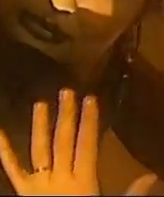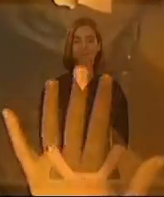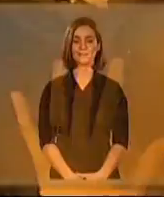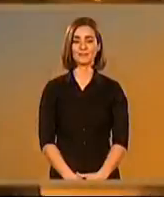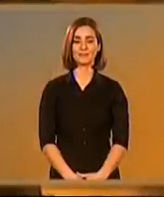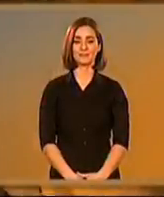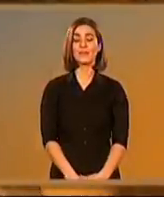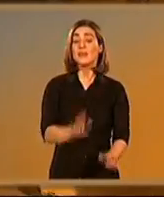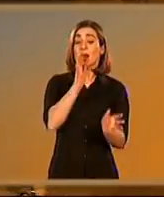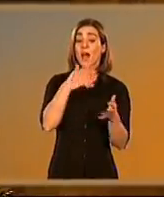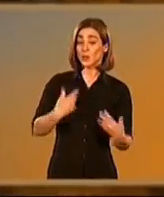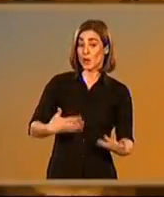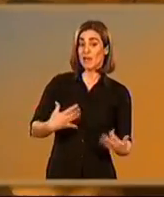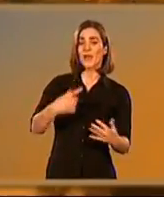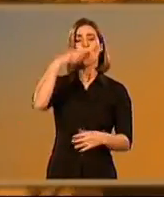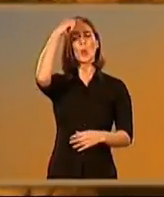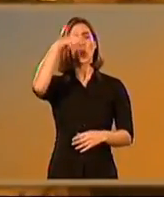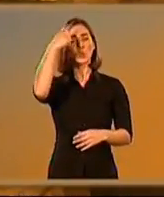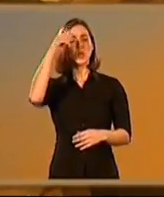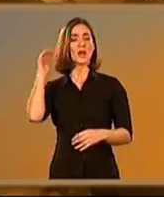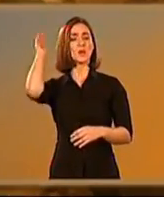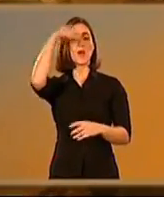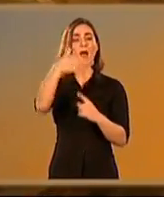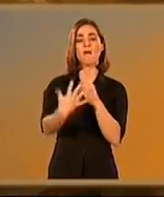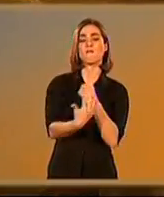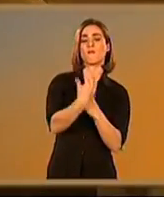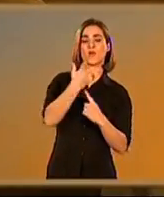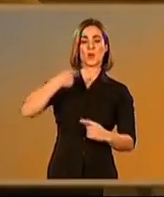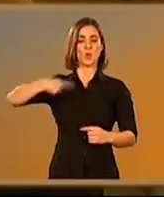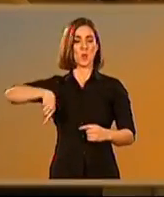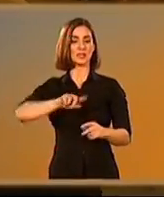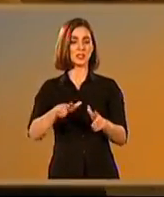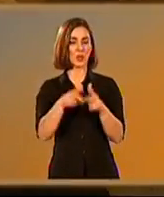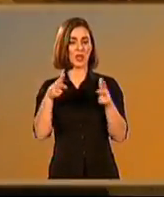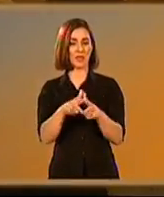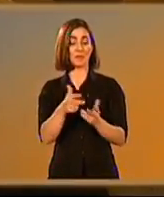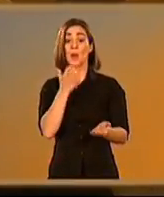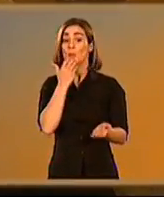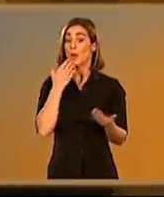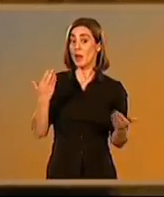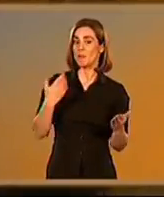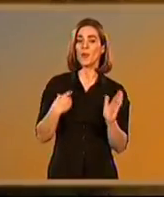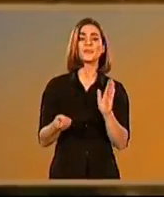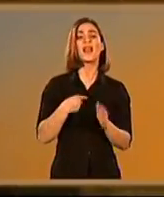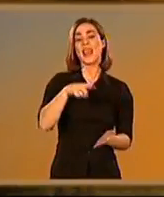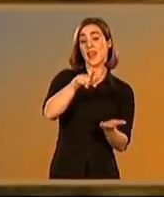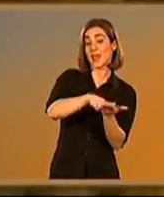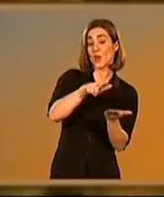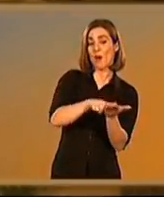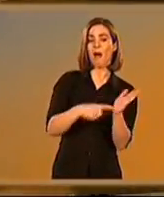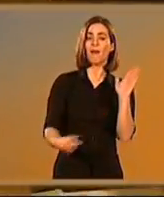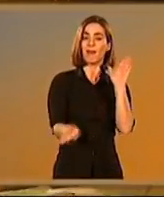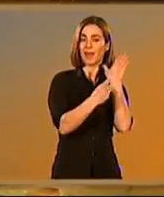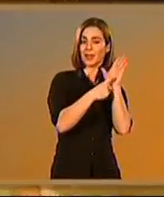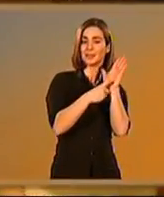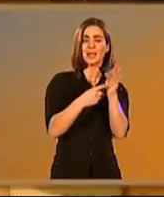En realidad es posible rastrear la presencia de Roma en cualquier gesto de nuestra vida cotidiana. Es el tronco